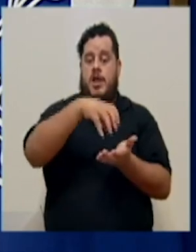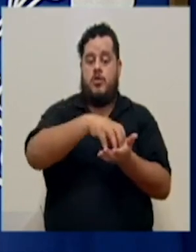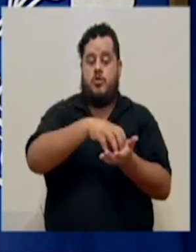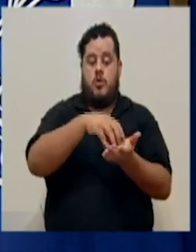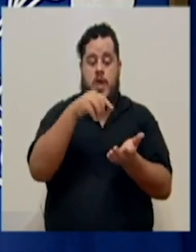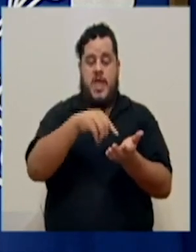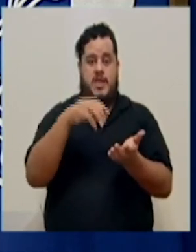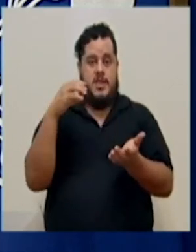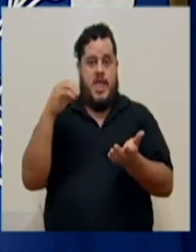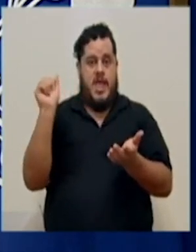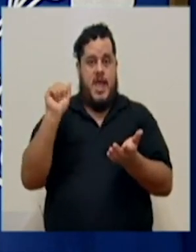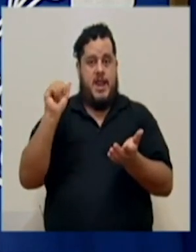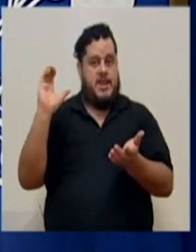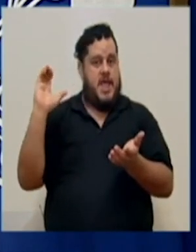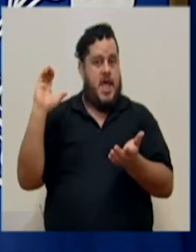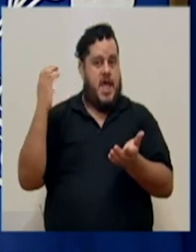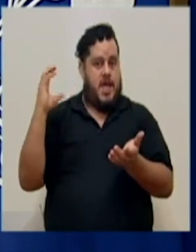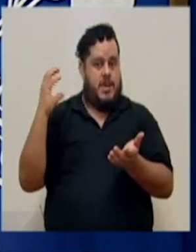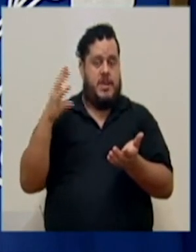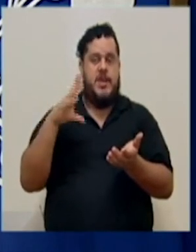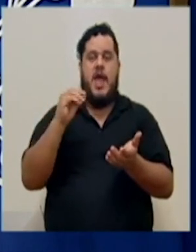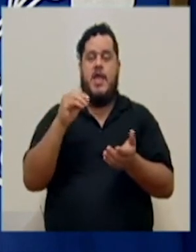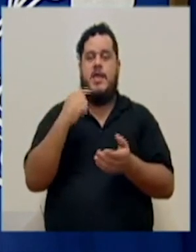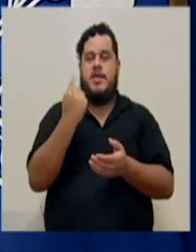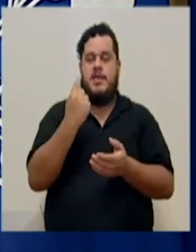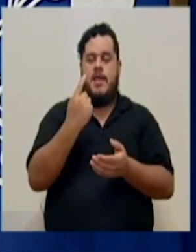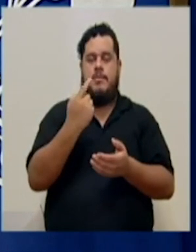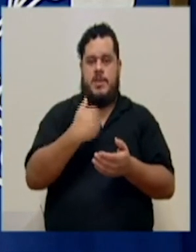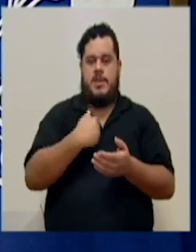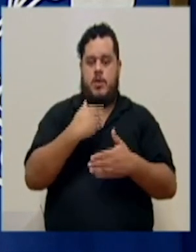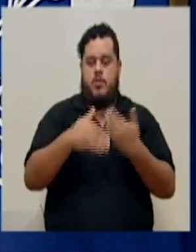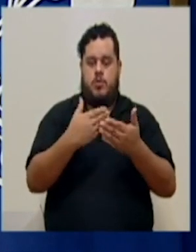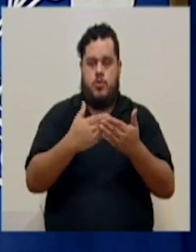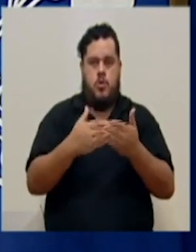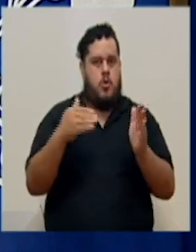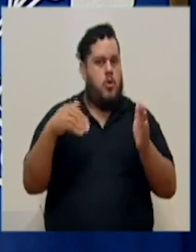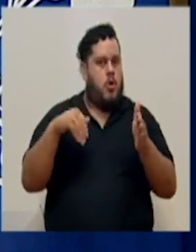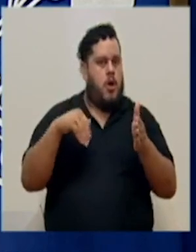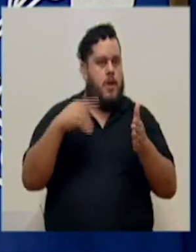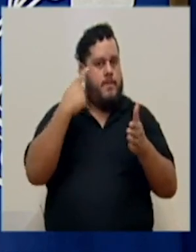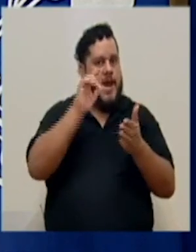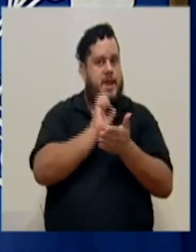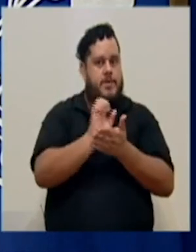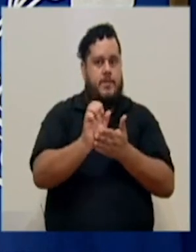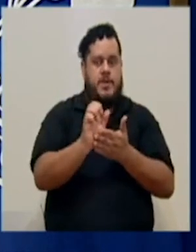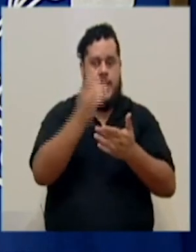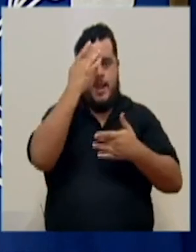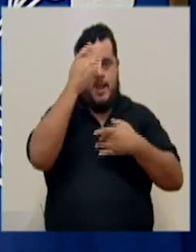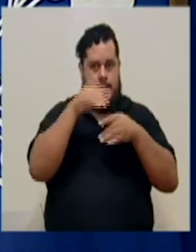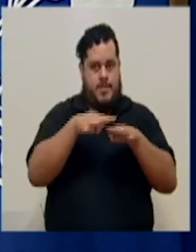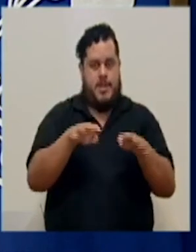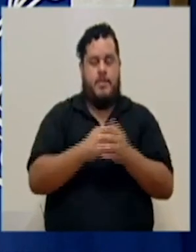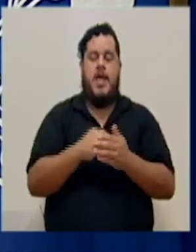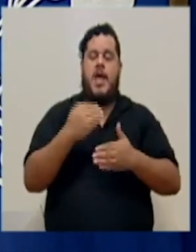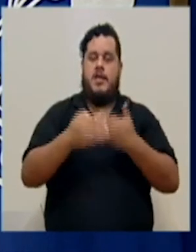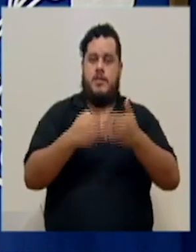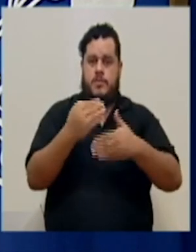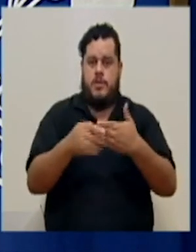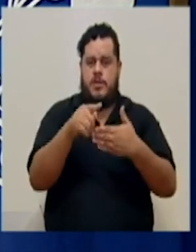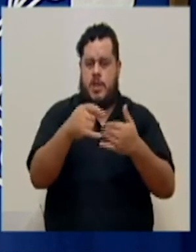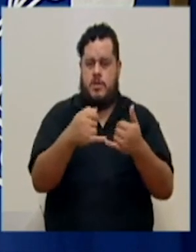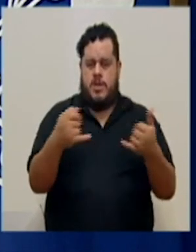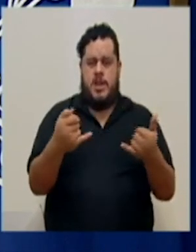plan de gestión municipal de la emergencia, ¿verdad?, de la pandemia. Y pues en realidad estamos avanzando en esa línea. La idea es que, pues,